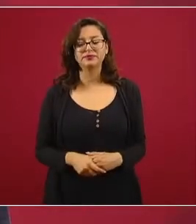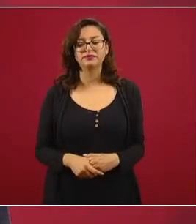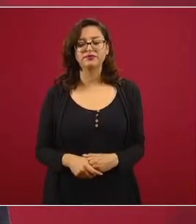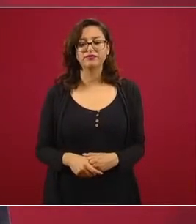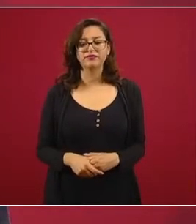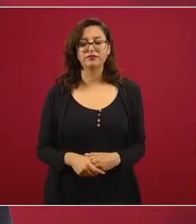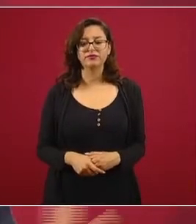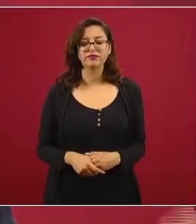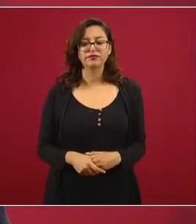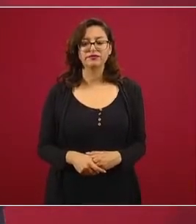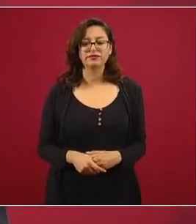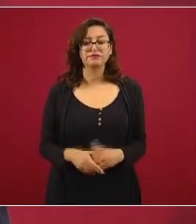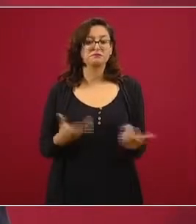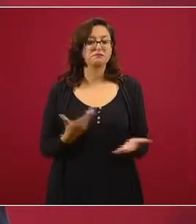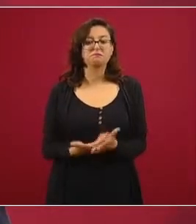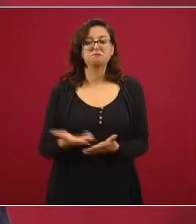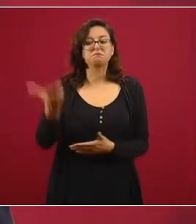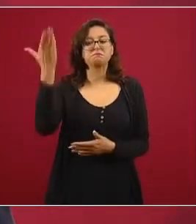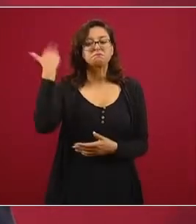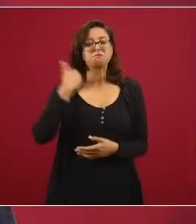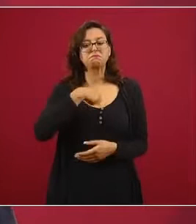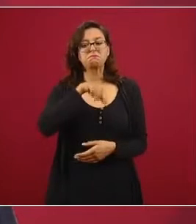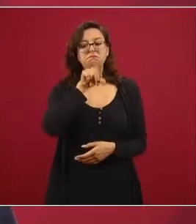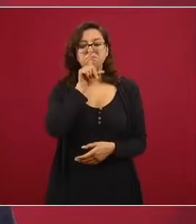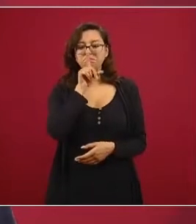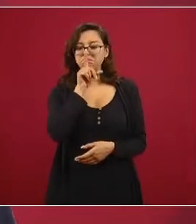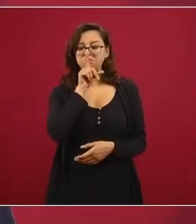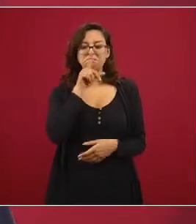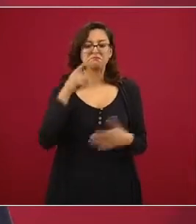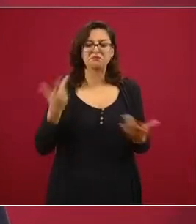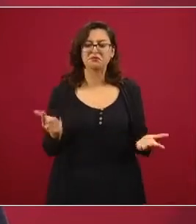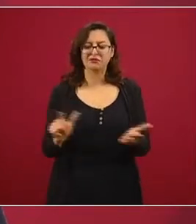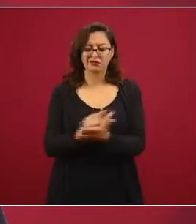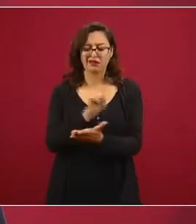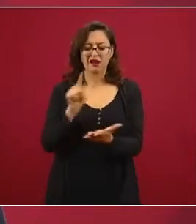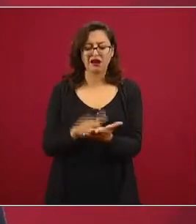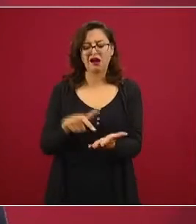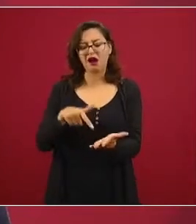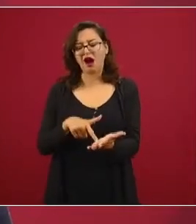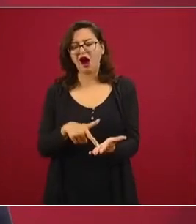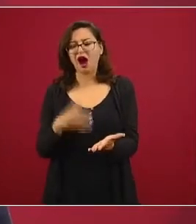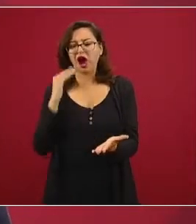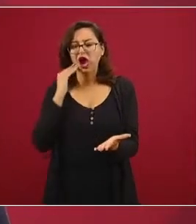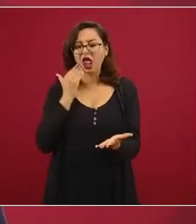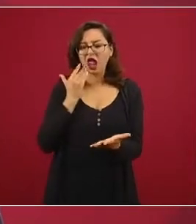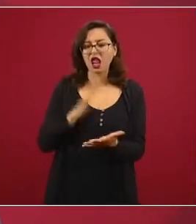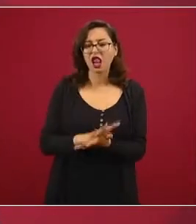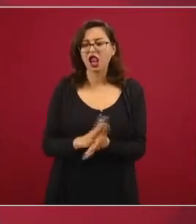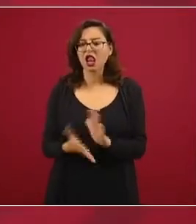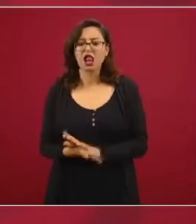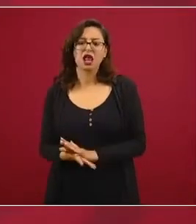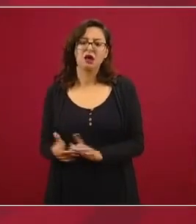que no existía, era un estado de chueco, de cohecho,